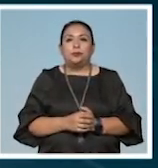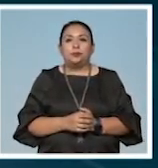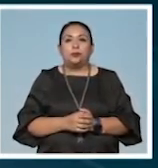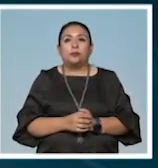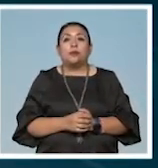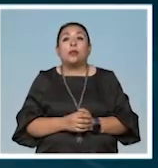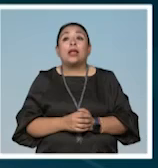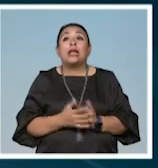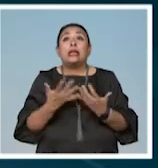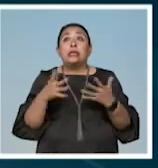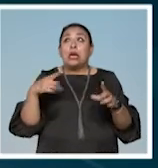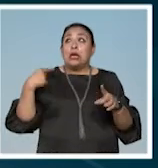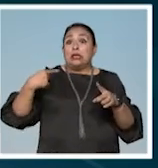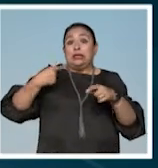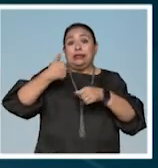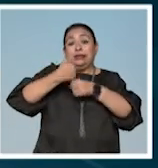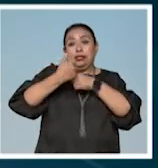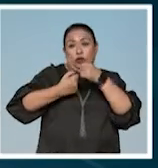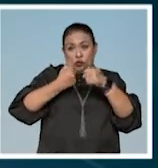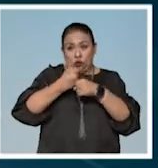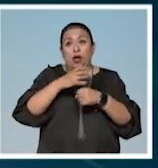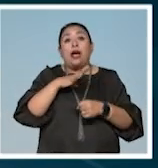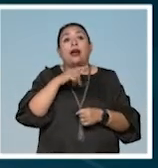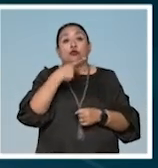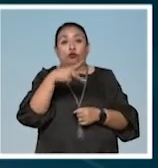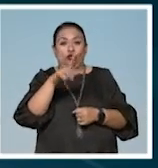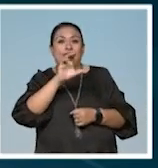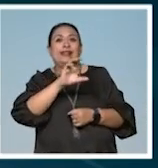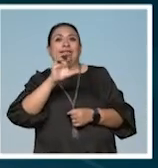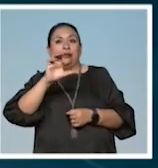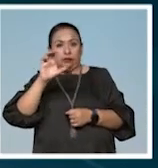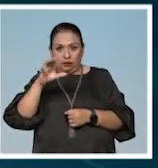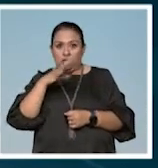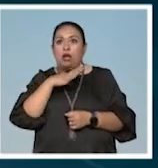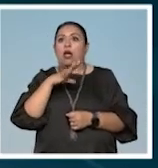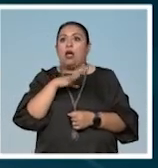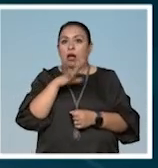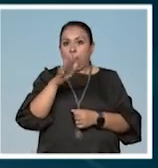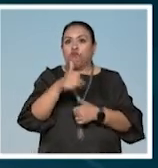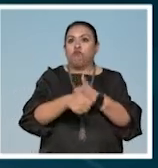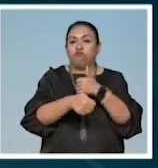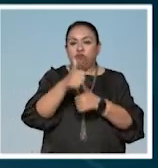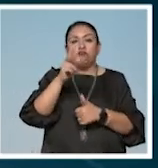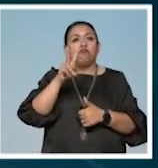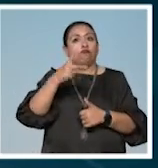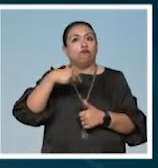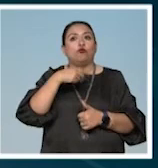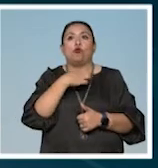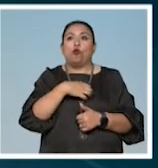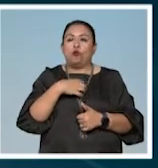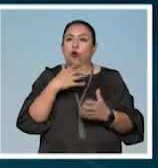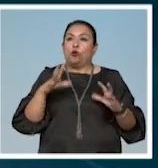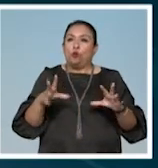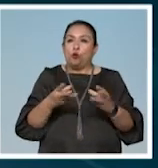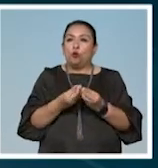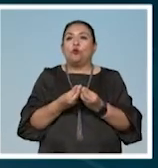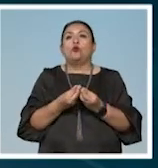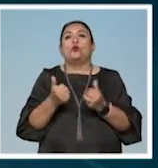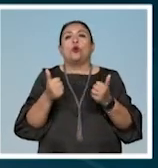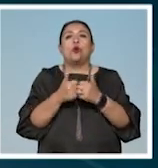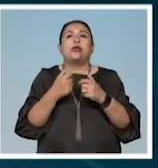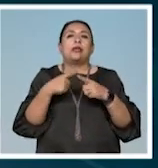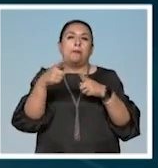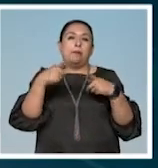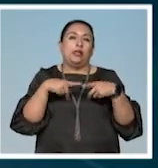Ya es el sexto año que hay producciones del CCC, entonces estamos muy contentos de estar junto con los